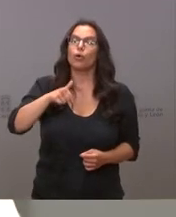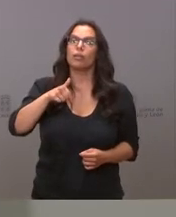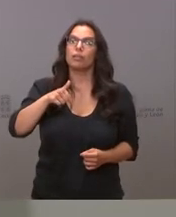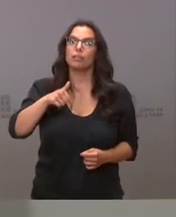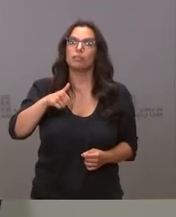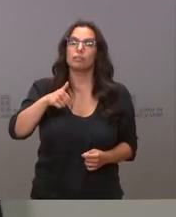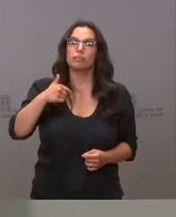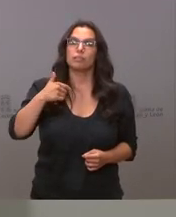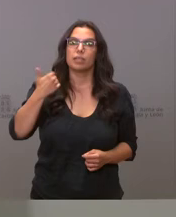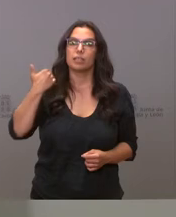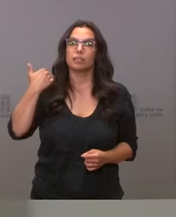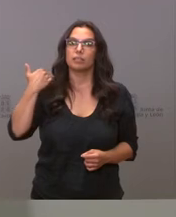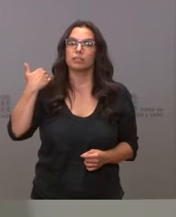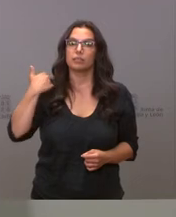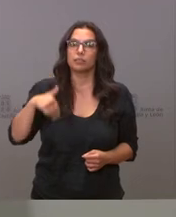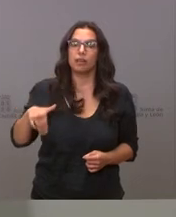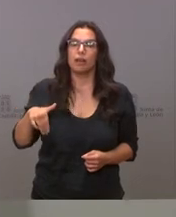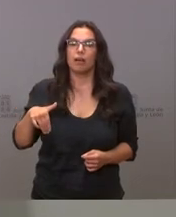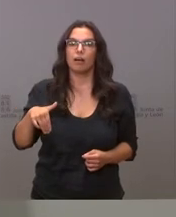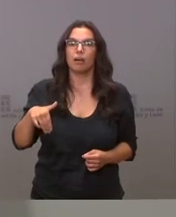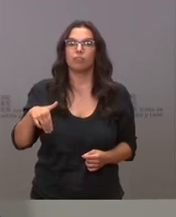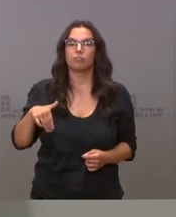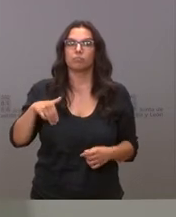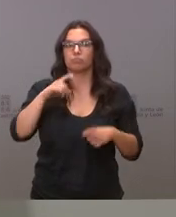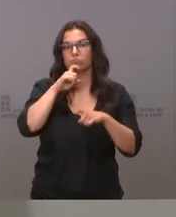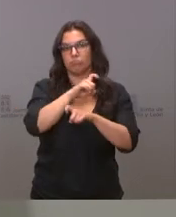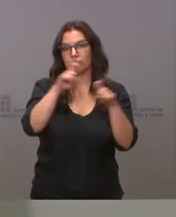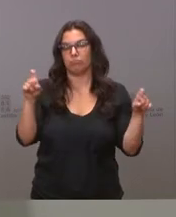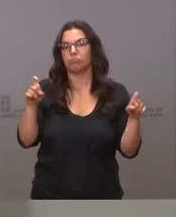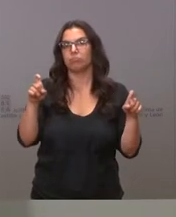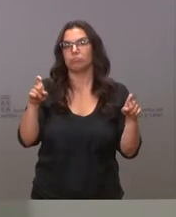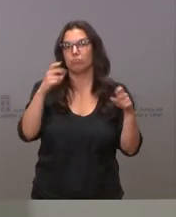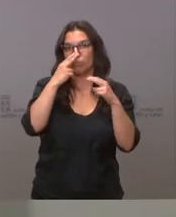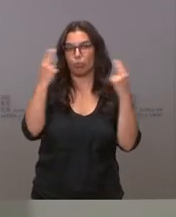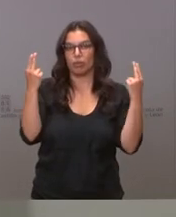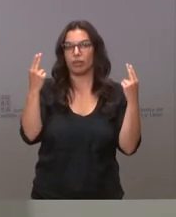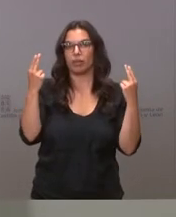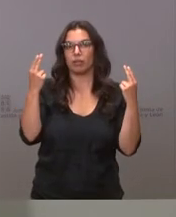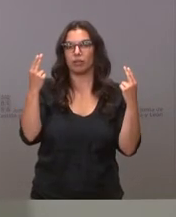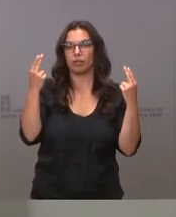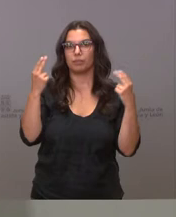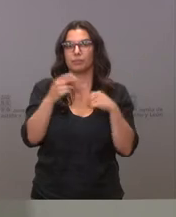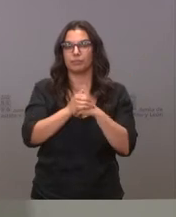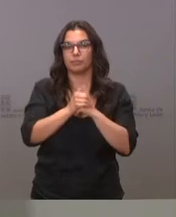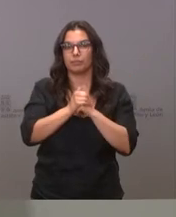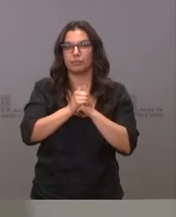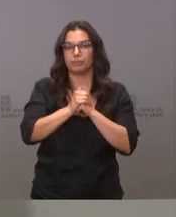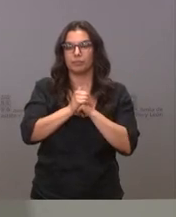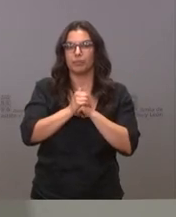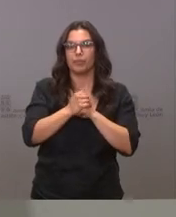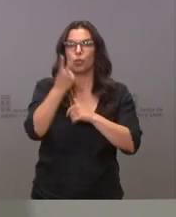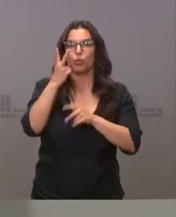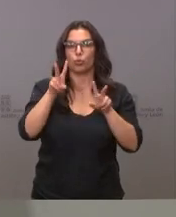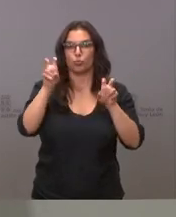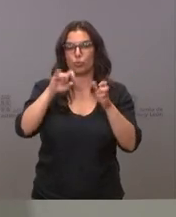a comunicación pública, a participación pública, la tramitación de dos nuevos anteproyectos